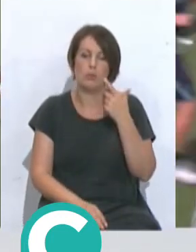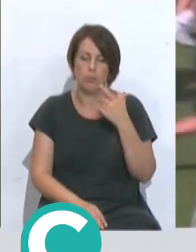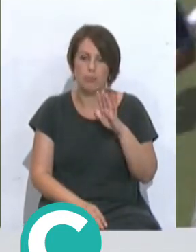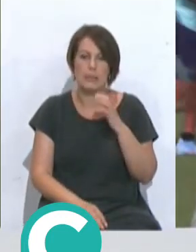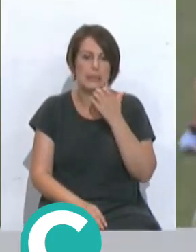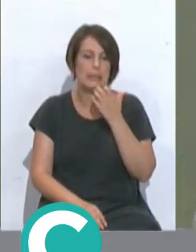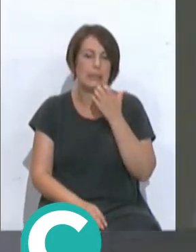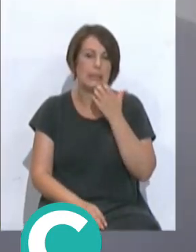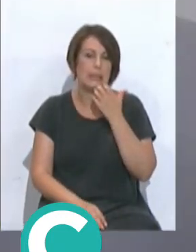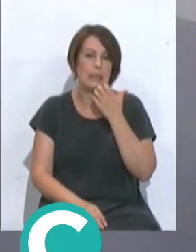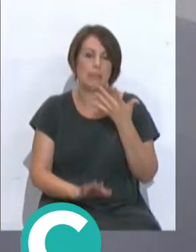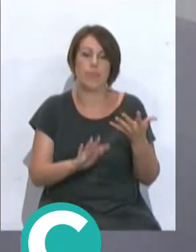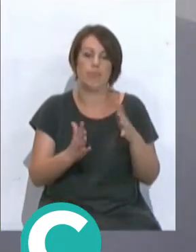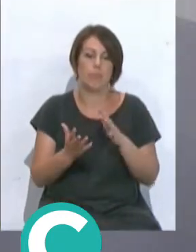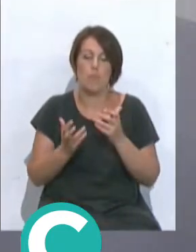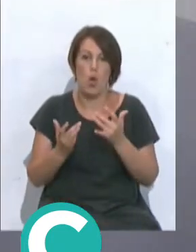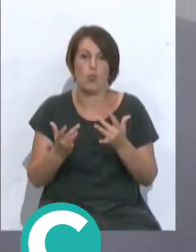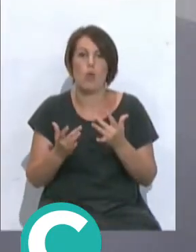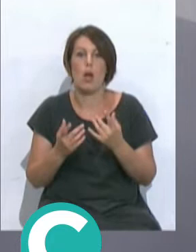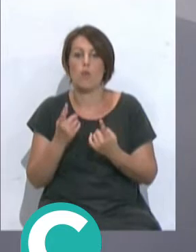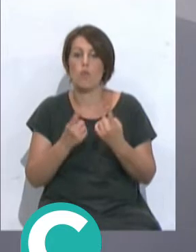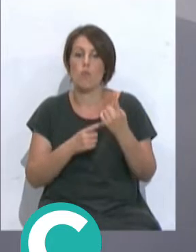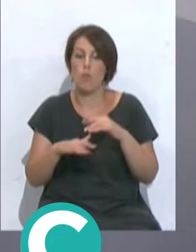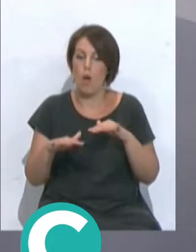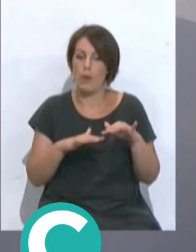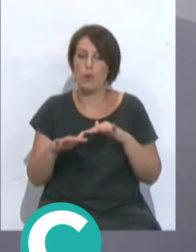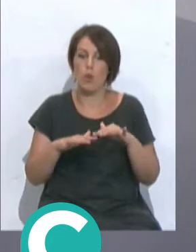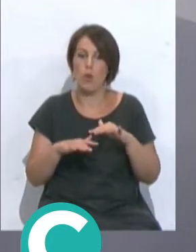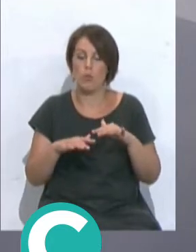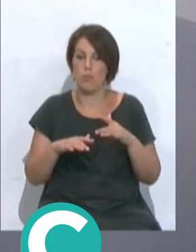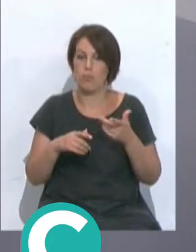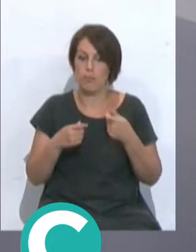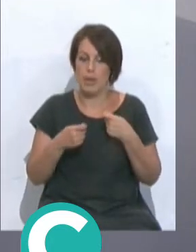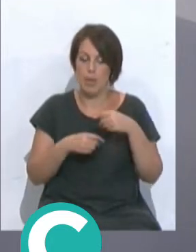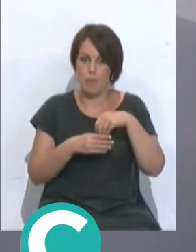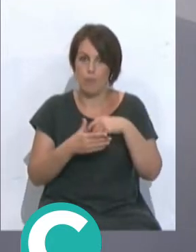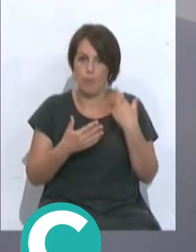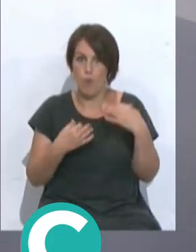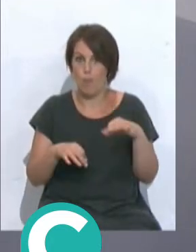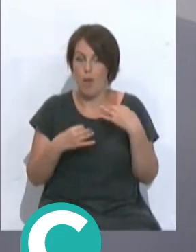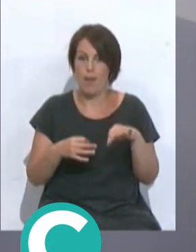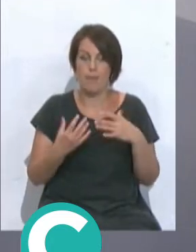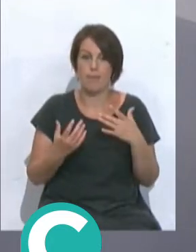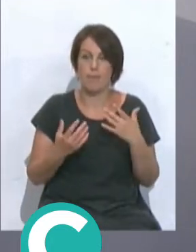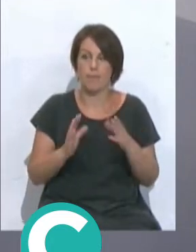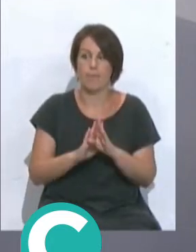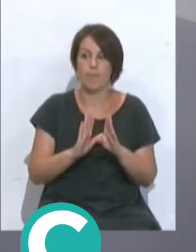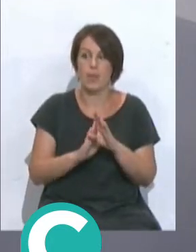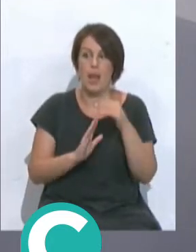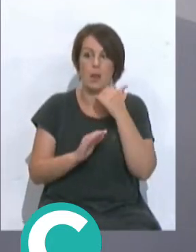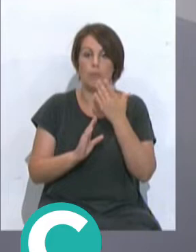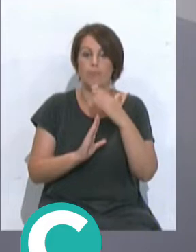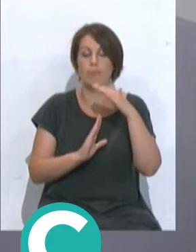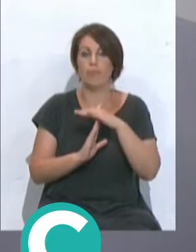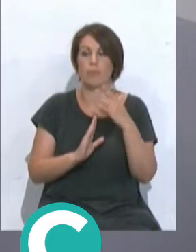si se traduce pronto alguno de esos movimientos en el mercado. Jesús, lo normal es que todavía siga algo